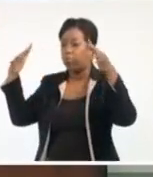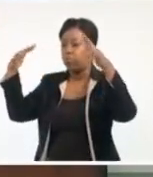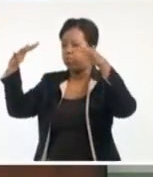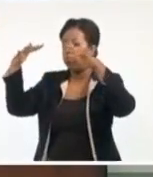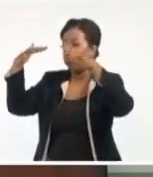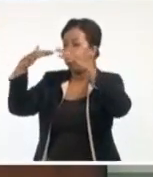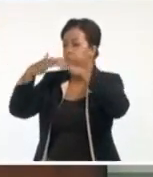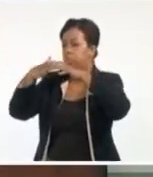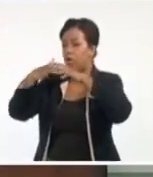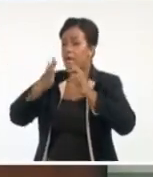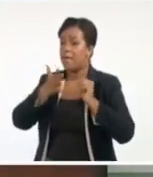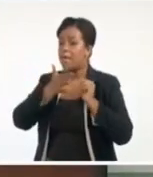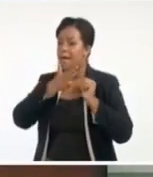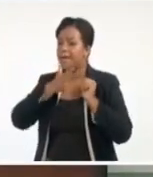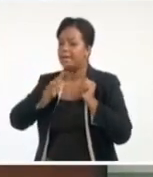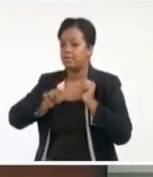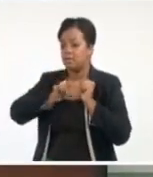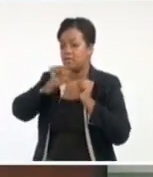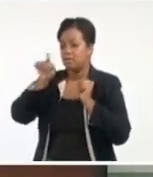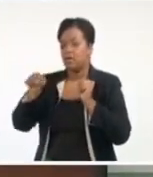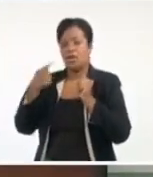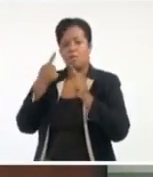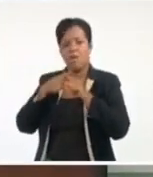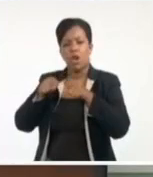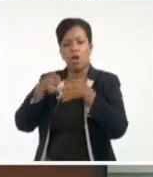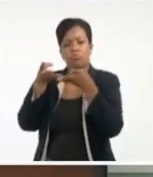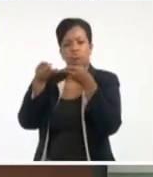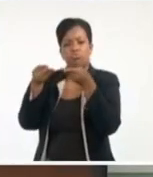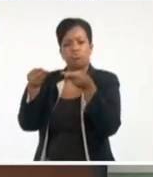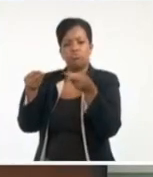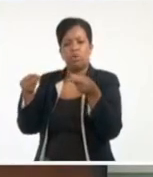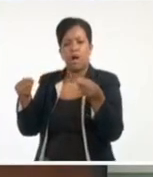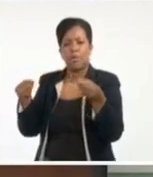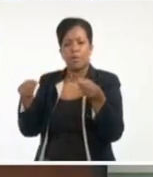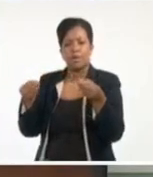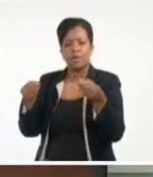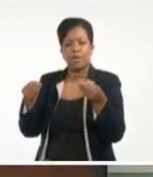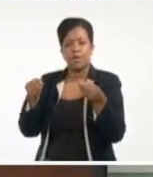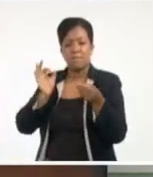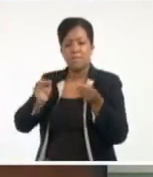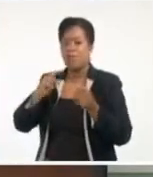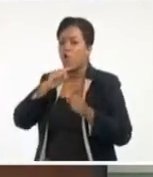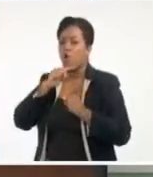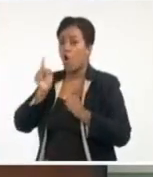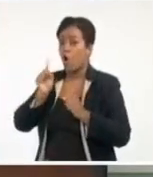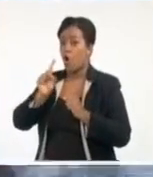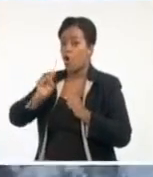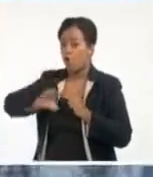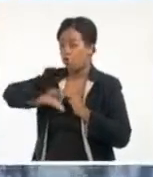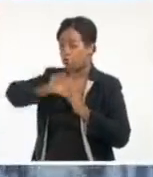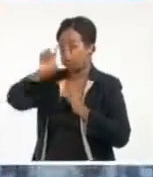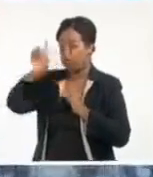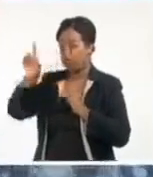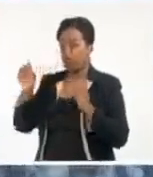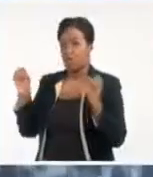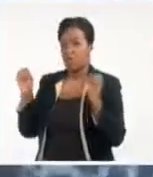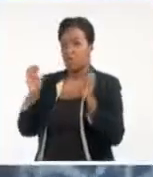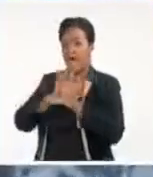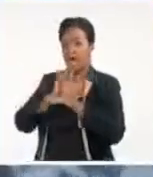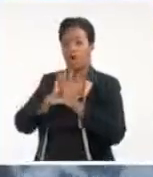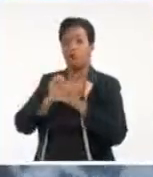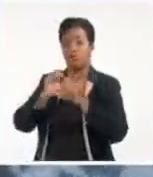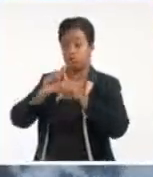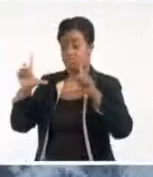cuidado, se ha debilitado. Elsa no es esto. El centro está fuera de este paquete nuboso. Eso quiere decir